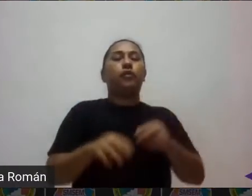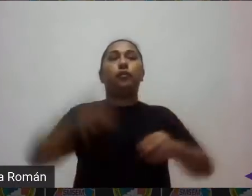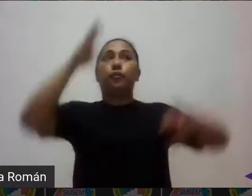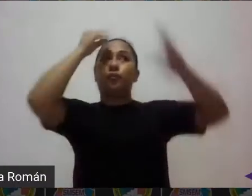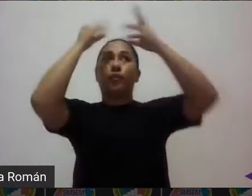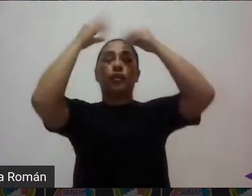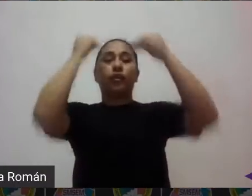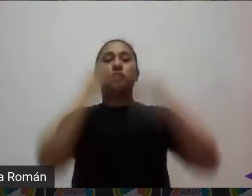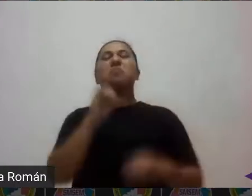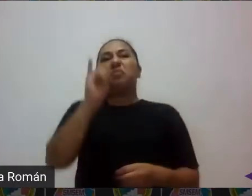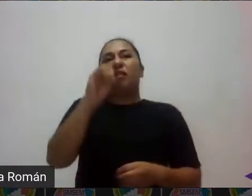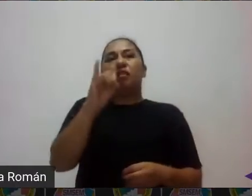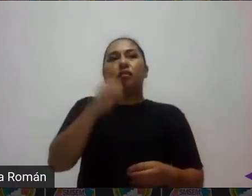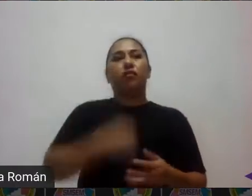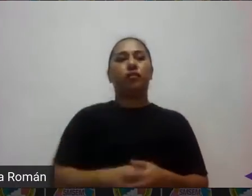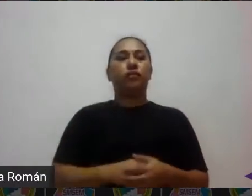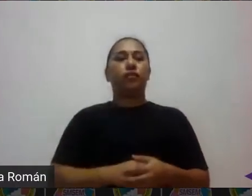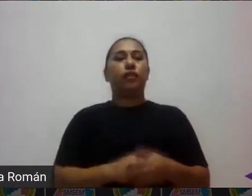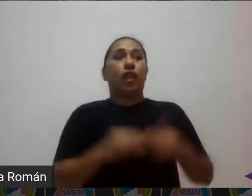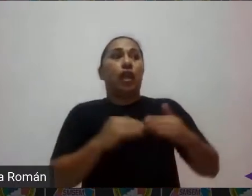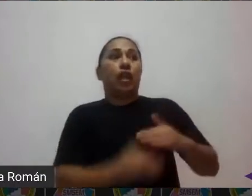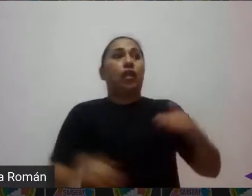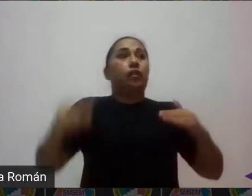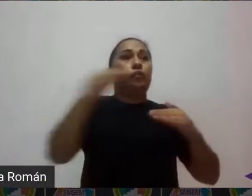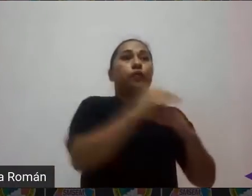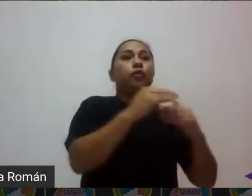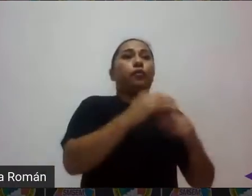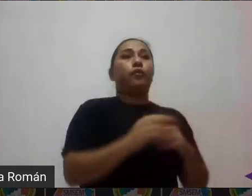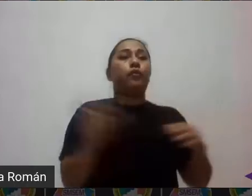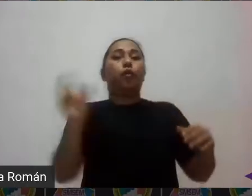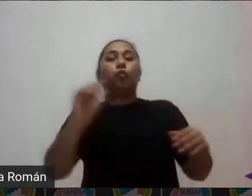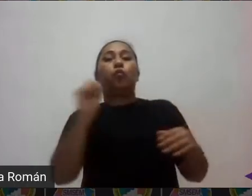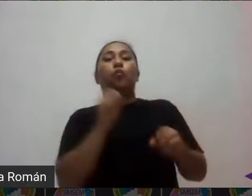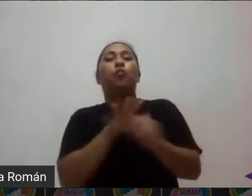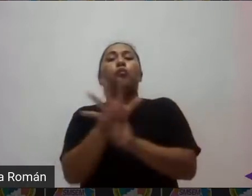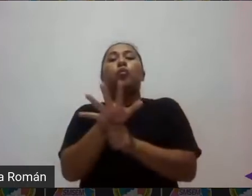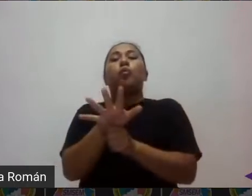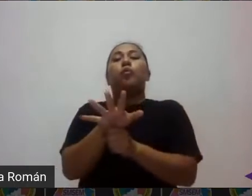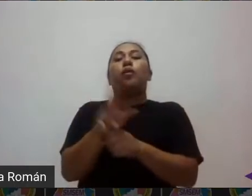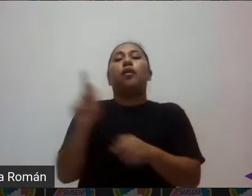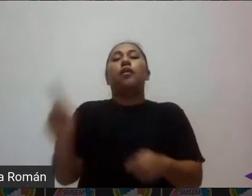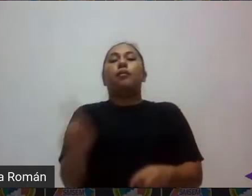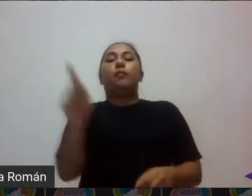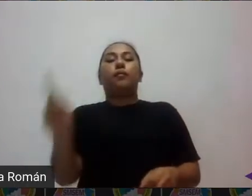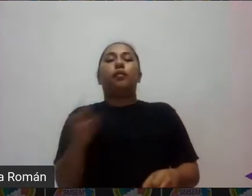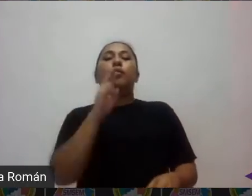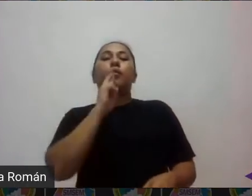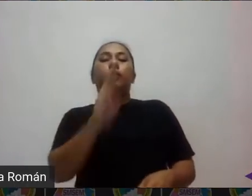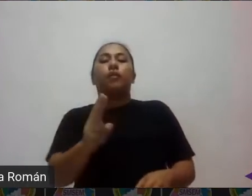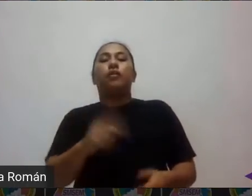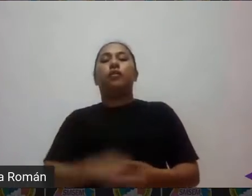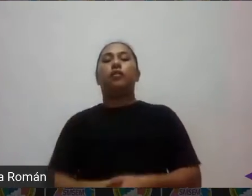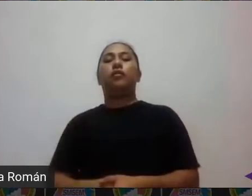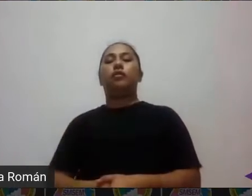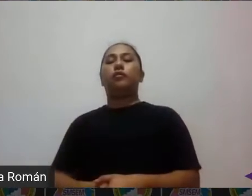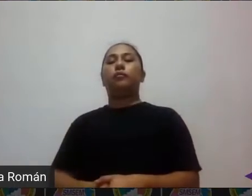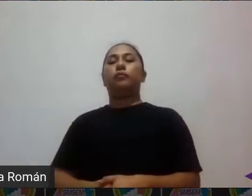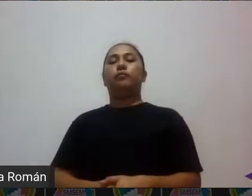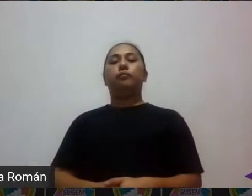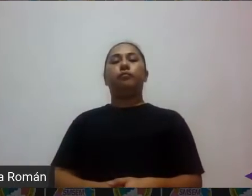así surgen dudas para lo cual abrimos este espacio de preguntas y respuestas y va voy a